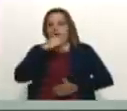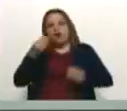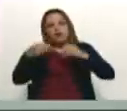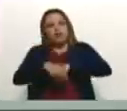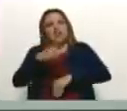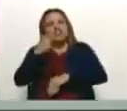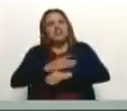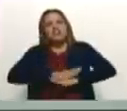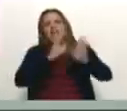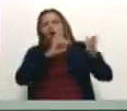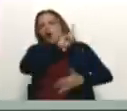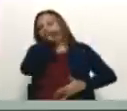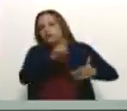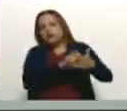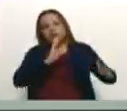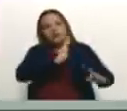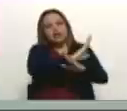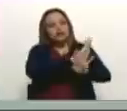Levantamiento de todas las sanciones.